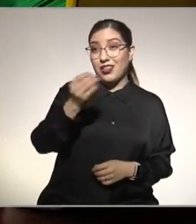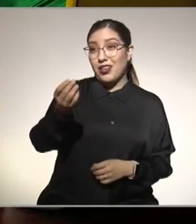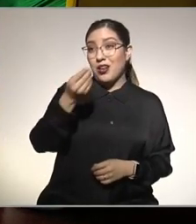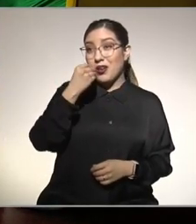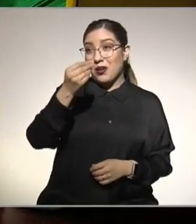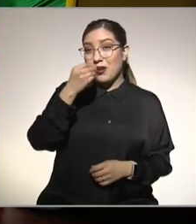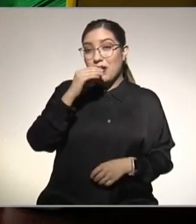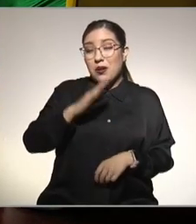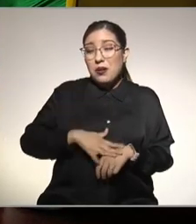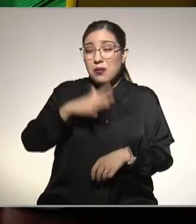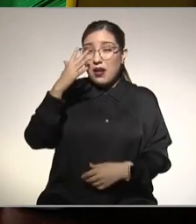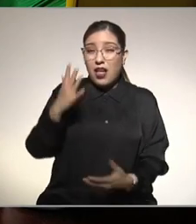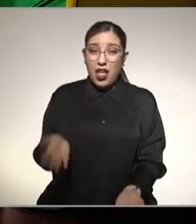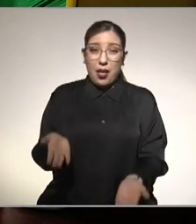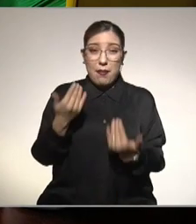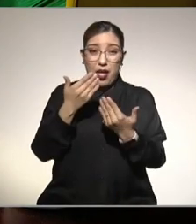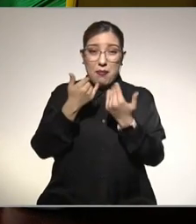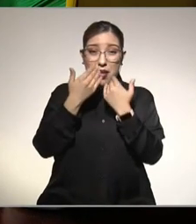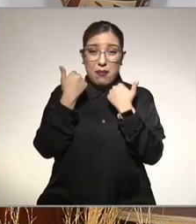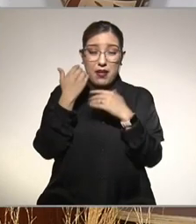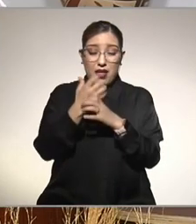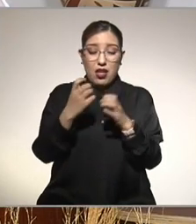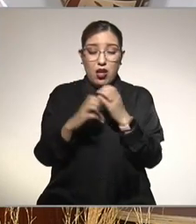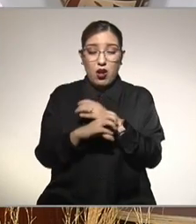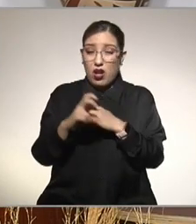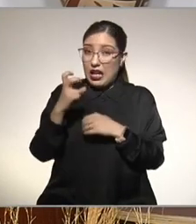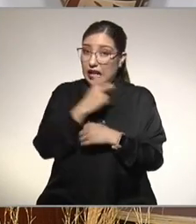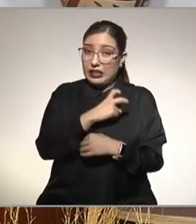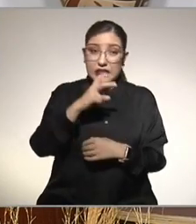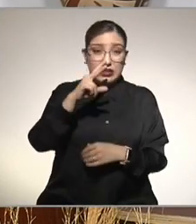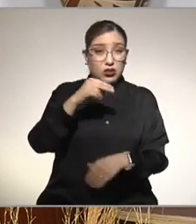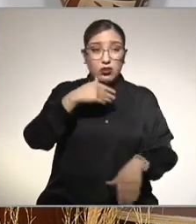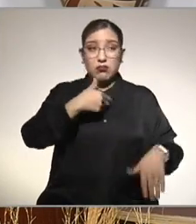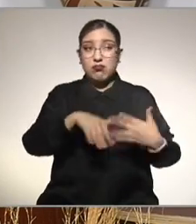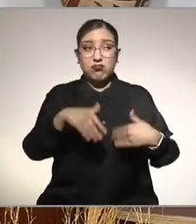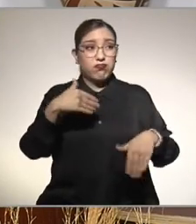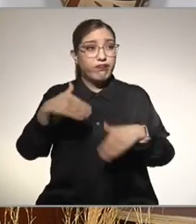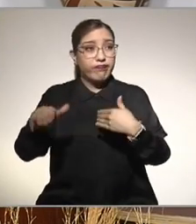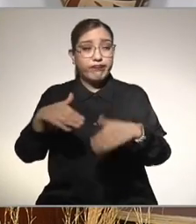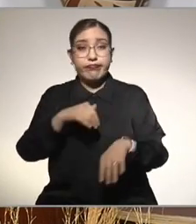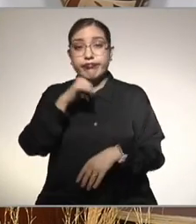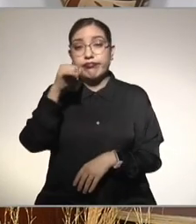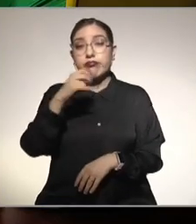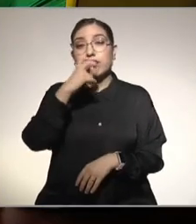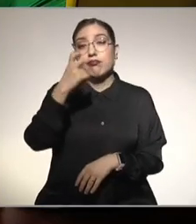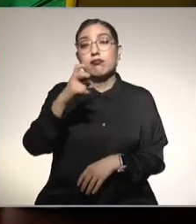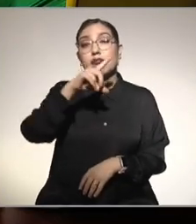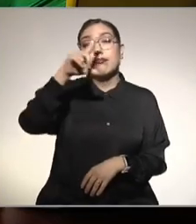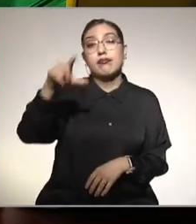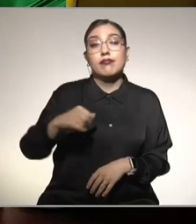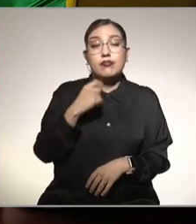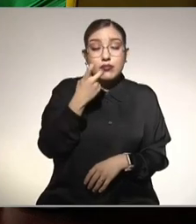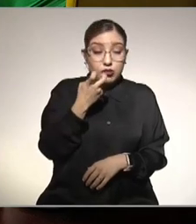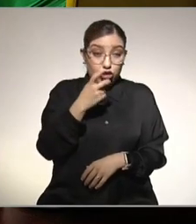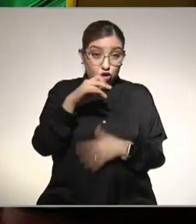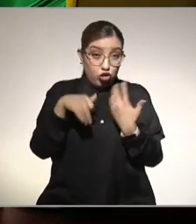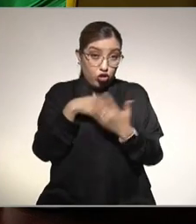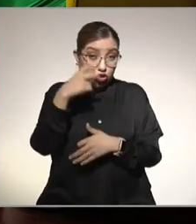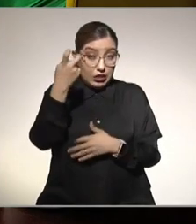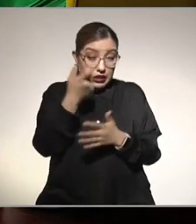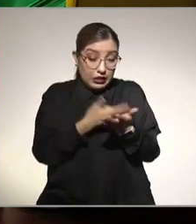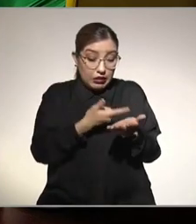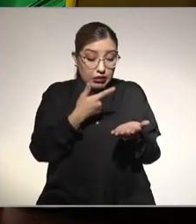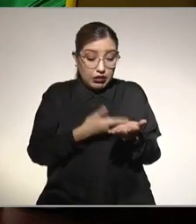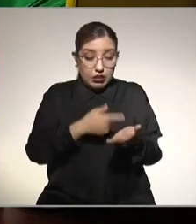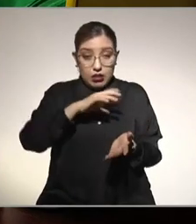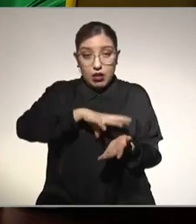calorías y más adelante hablaremos de la dieta estas se guardan y también se guardan dentro del hígado ¿Sí doctor? ¿A dónde va esta grasa que sobra que